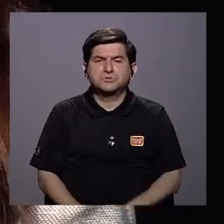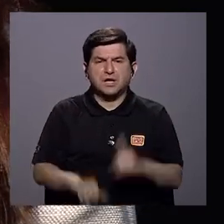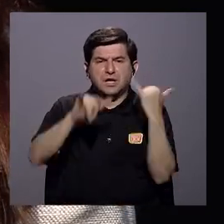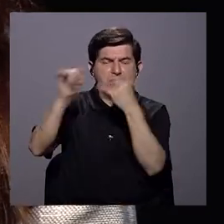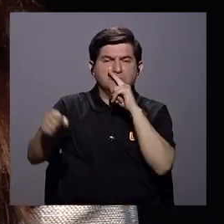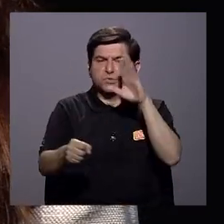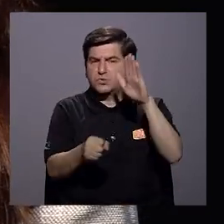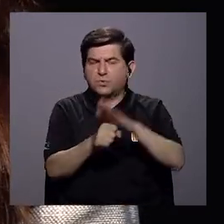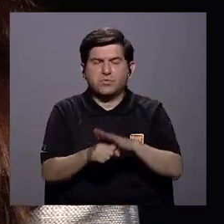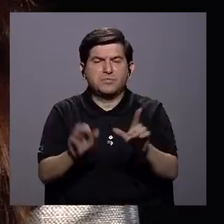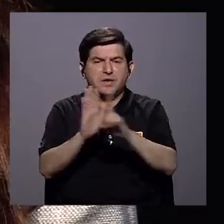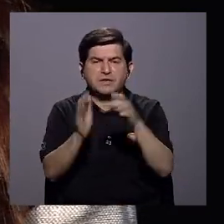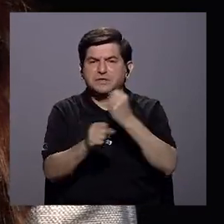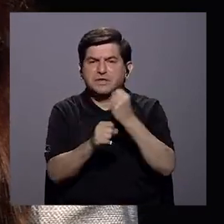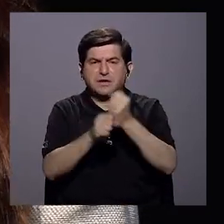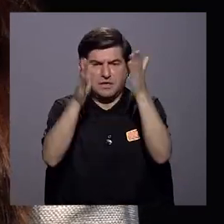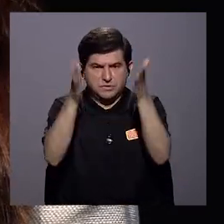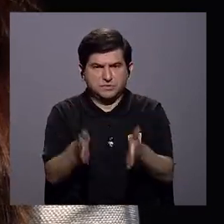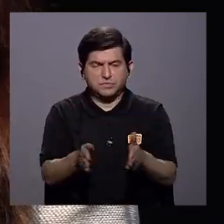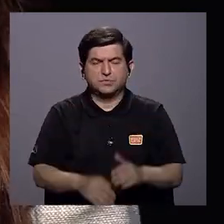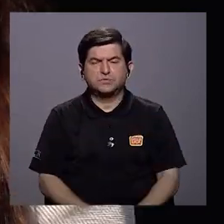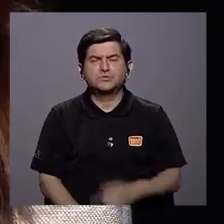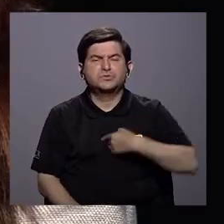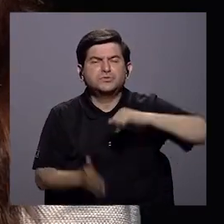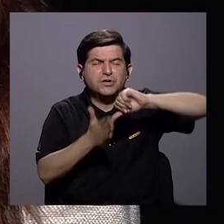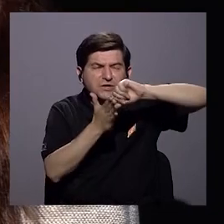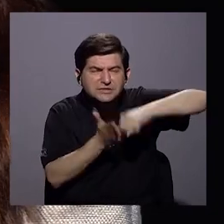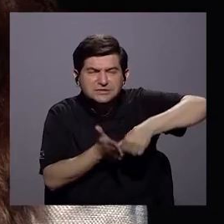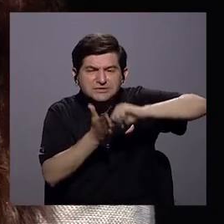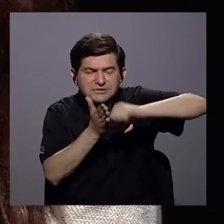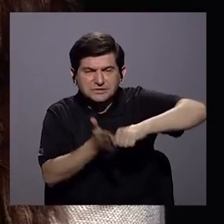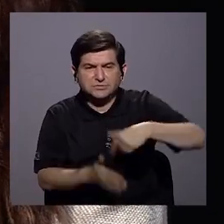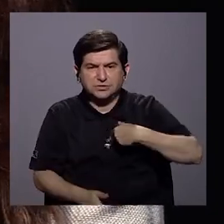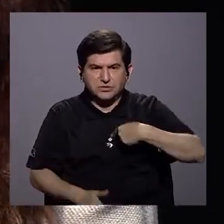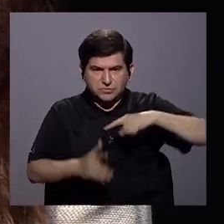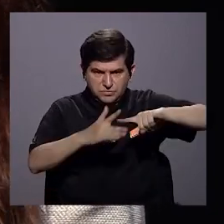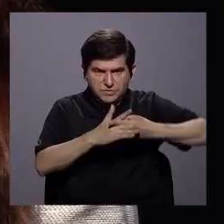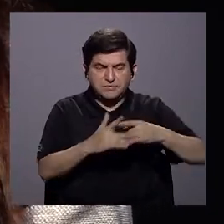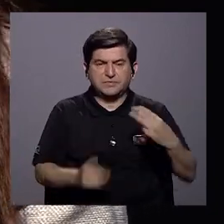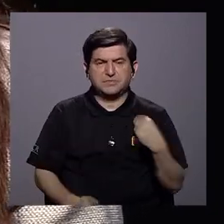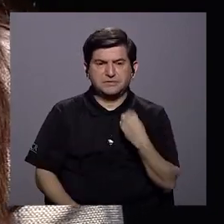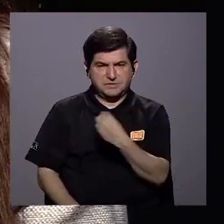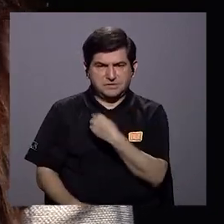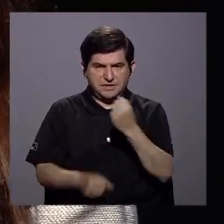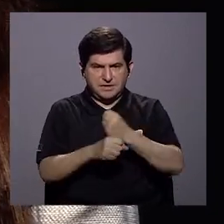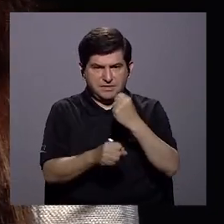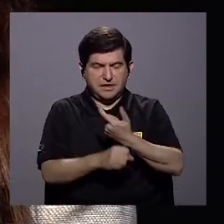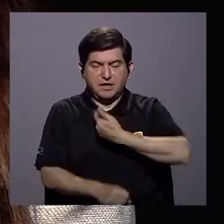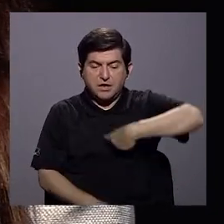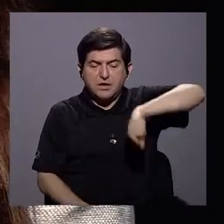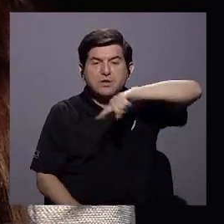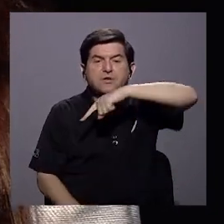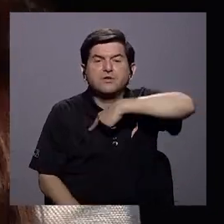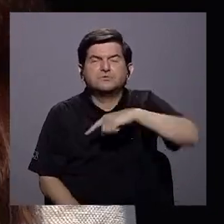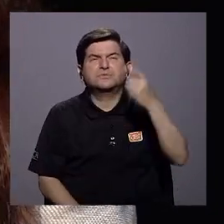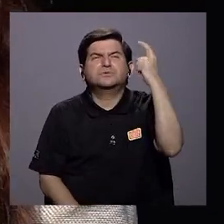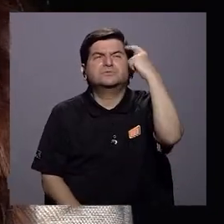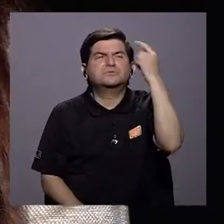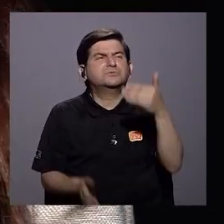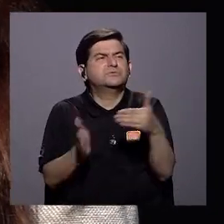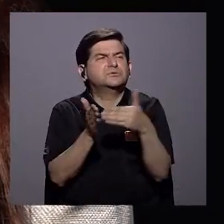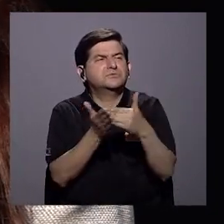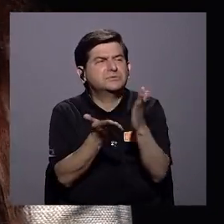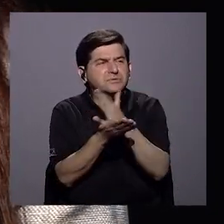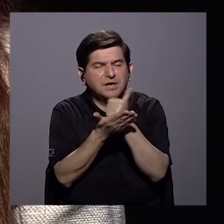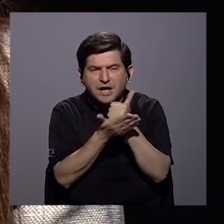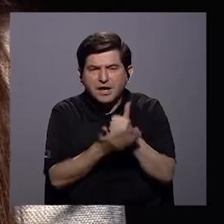tema de incumplimiento de los derechos laborales. Yo vengo insistiendo desde mi llegada al ministerio de trabajo que nosotros tenemos que repensar